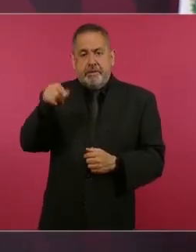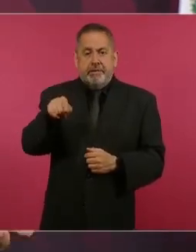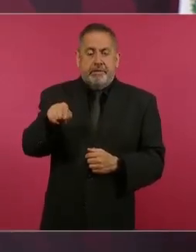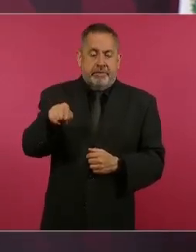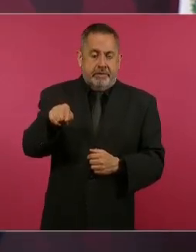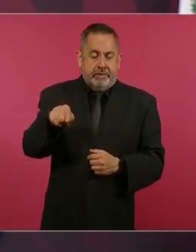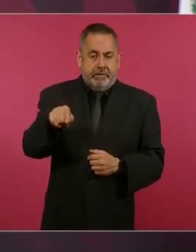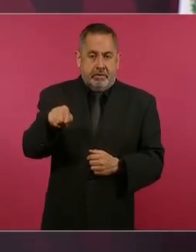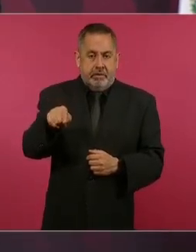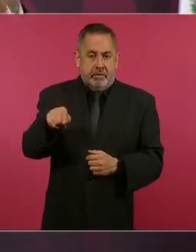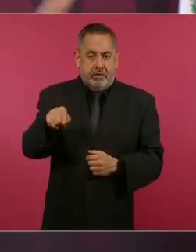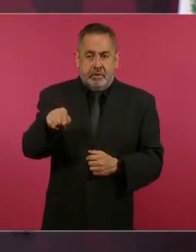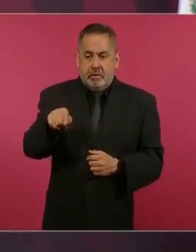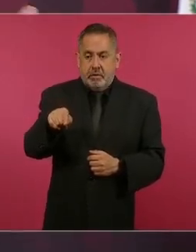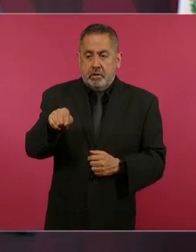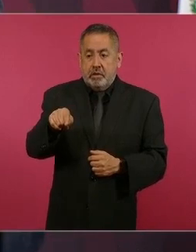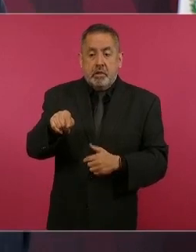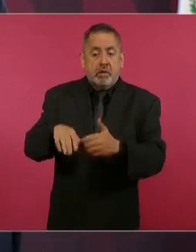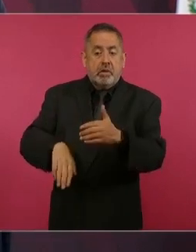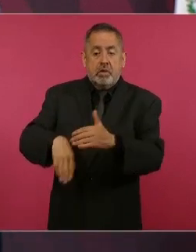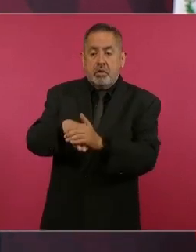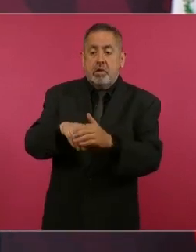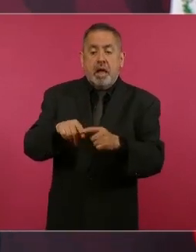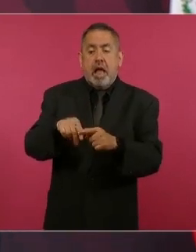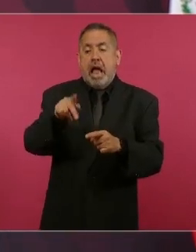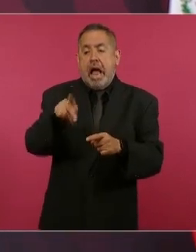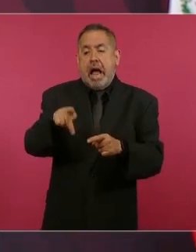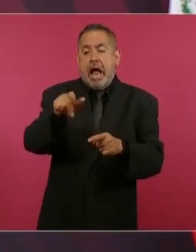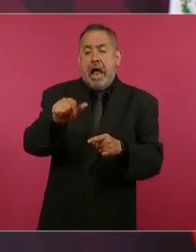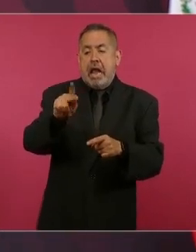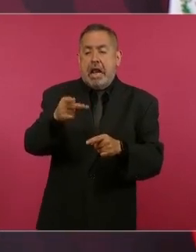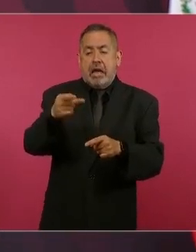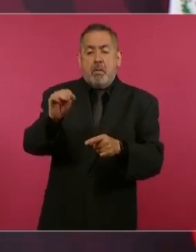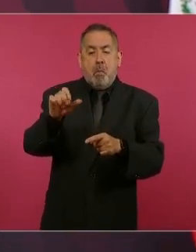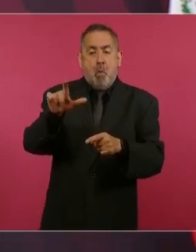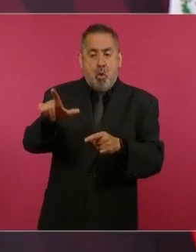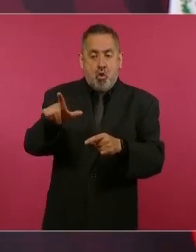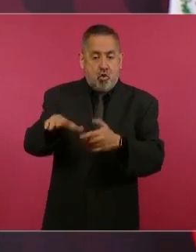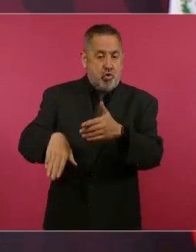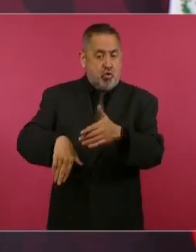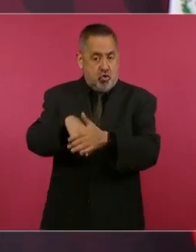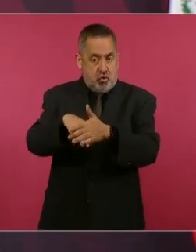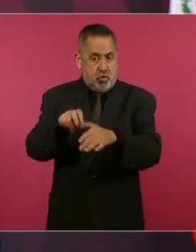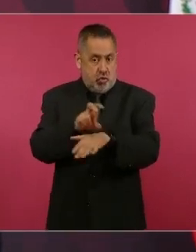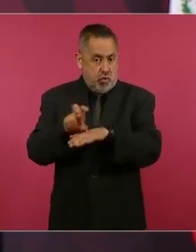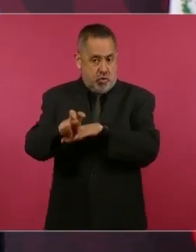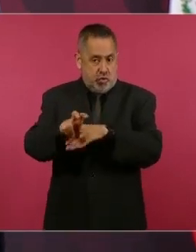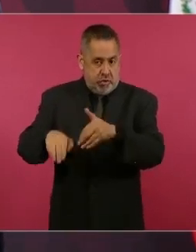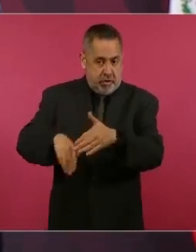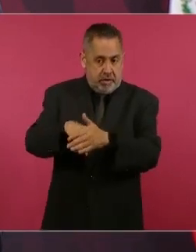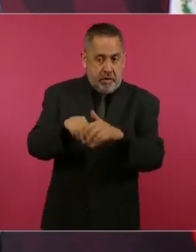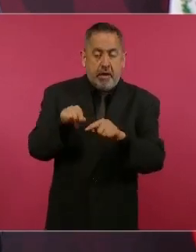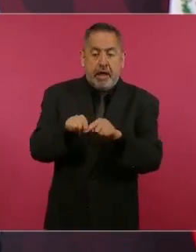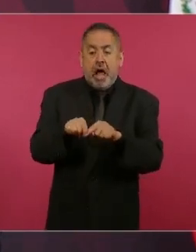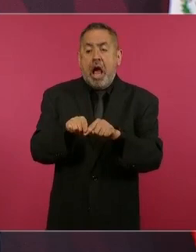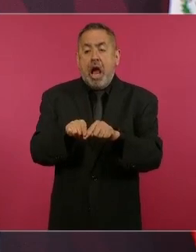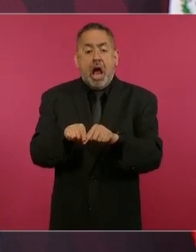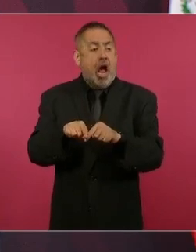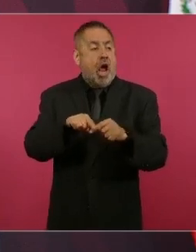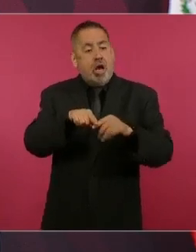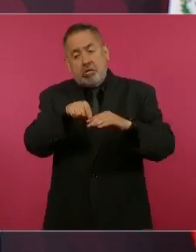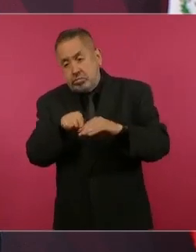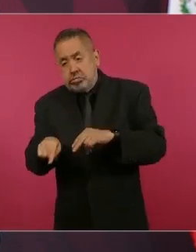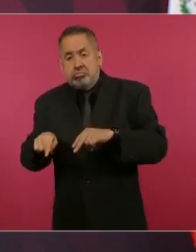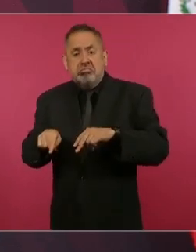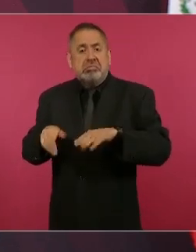imagínense, llegar a la estación de Calakmul e introducirse a la